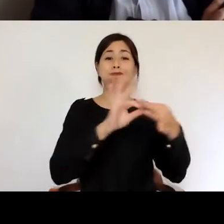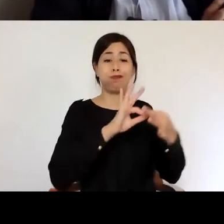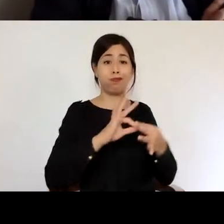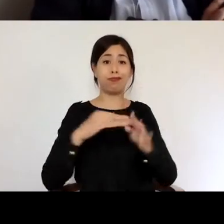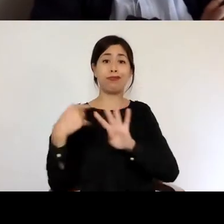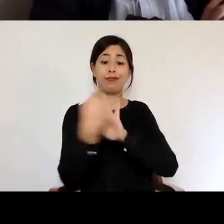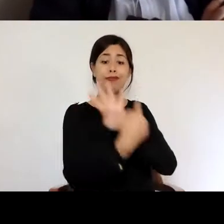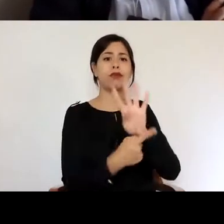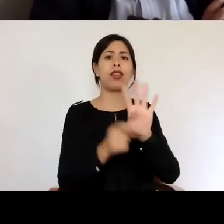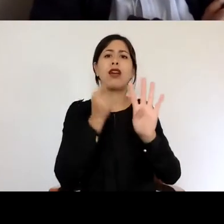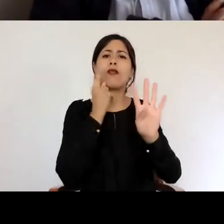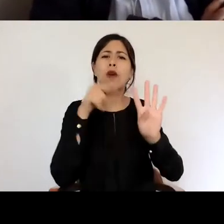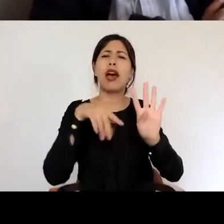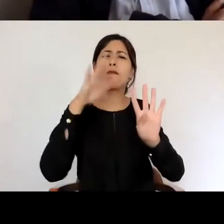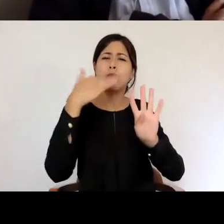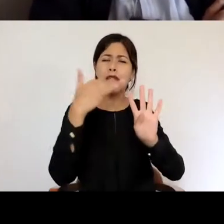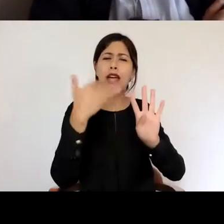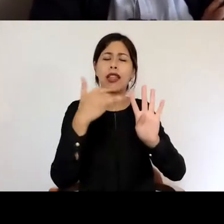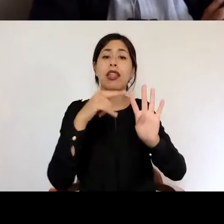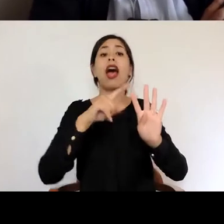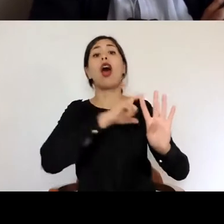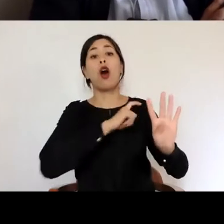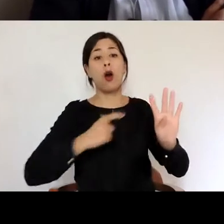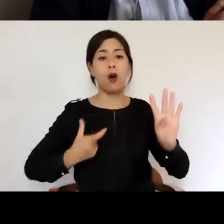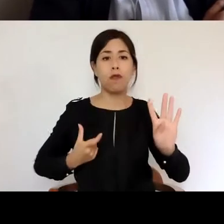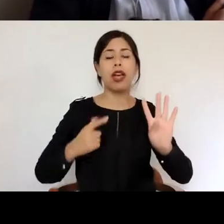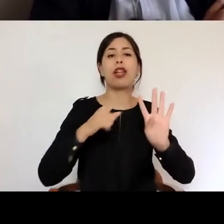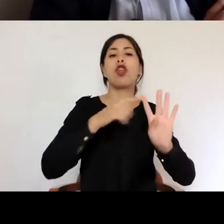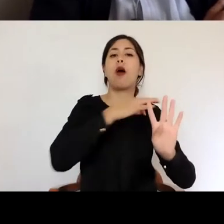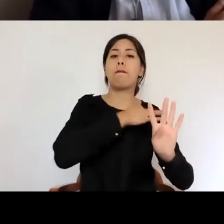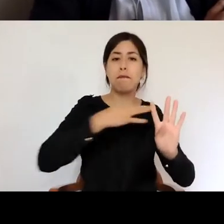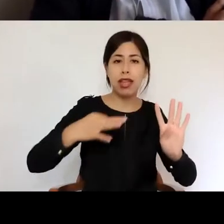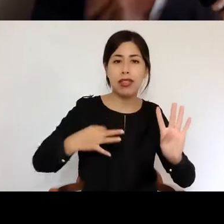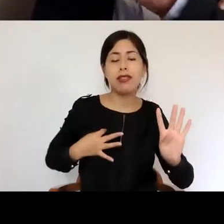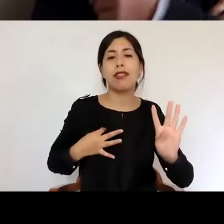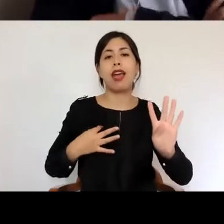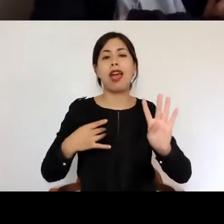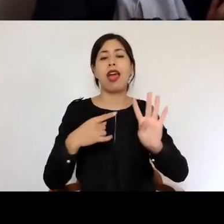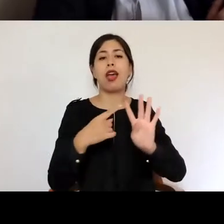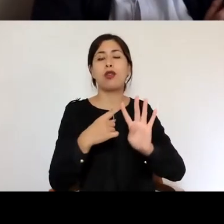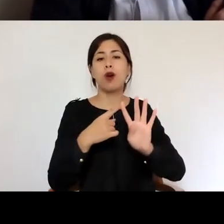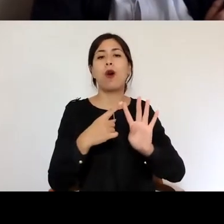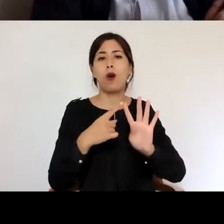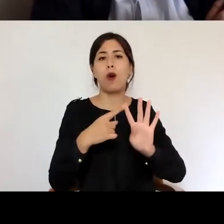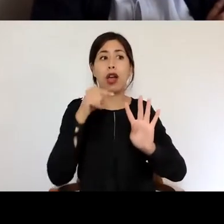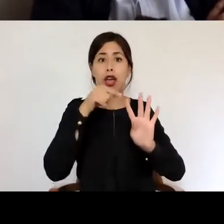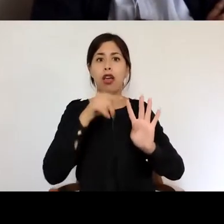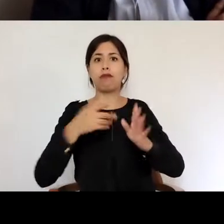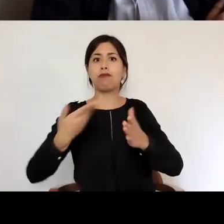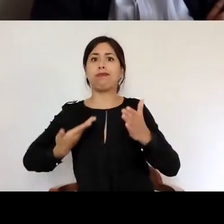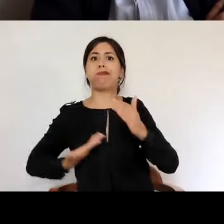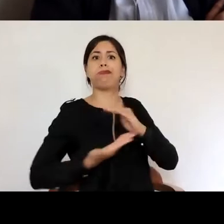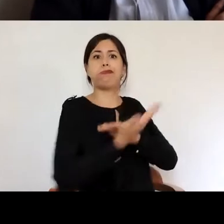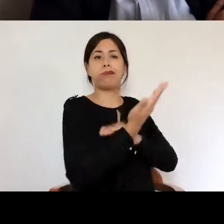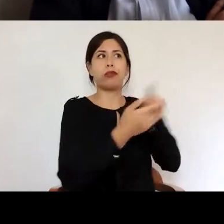es el diálogo con el gobierno, con los ministerios que son al final receptores de muchas propuestas